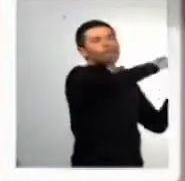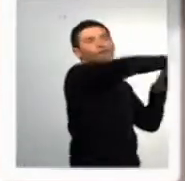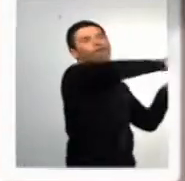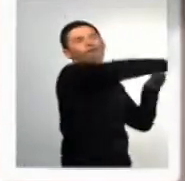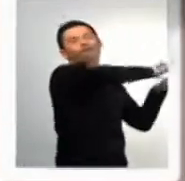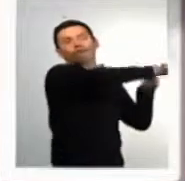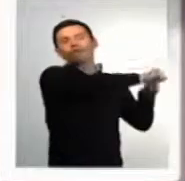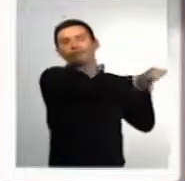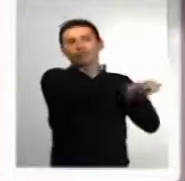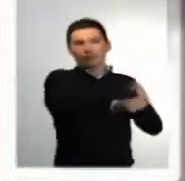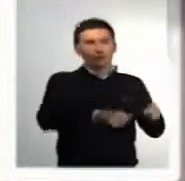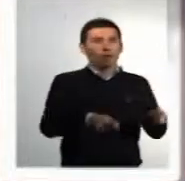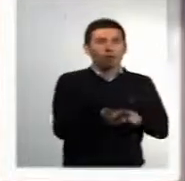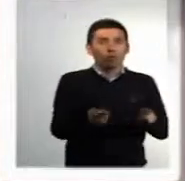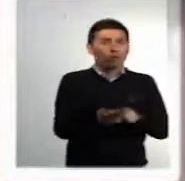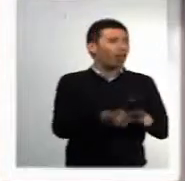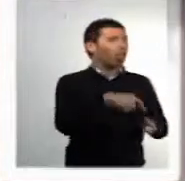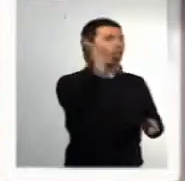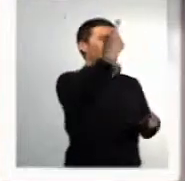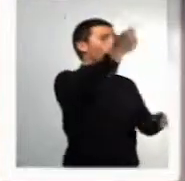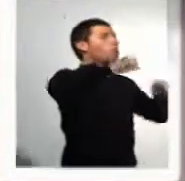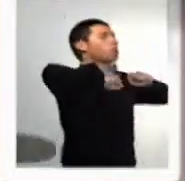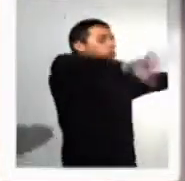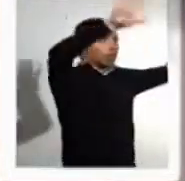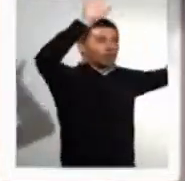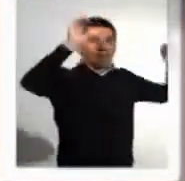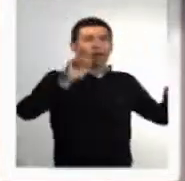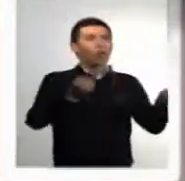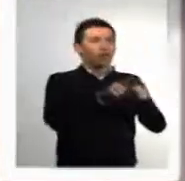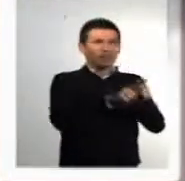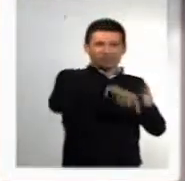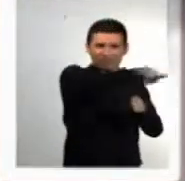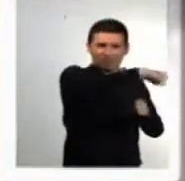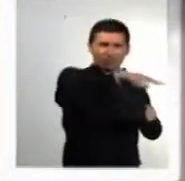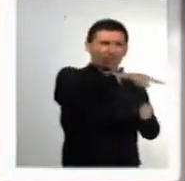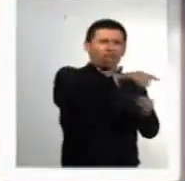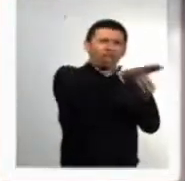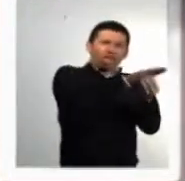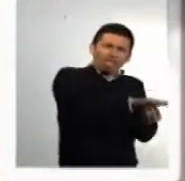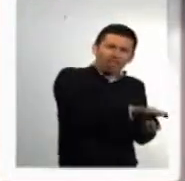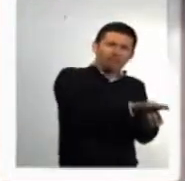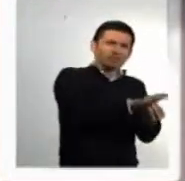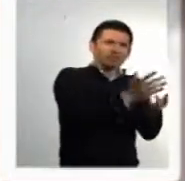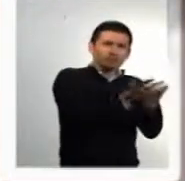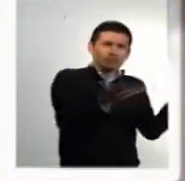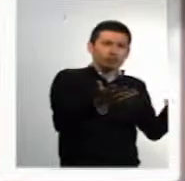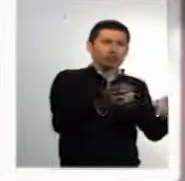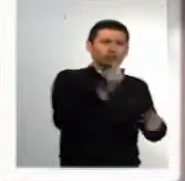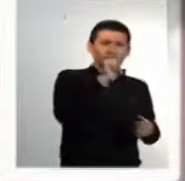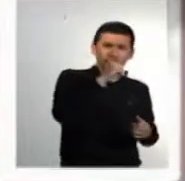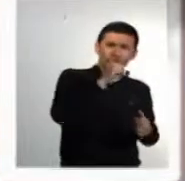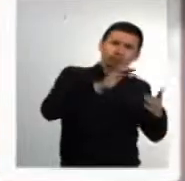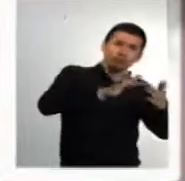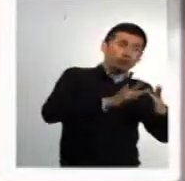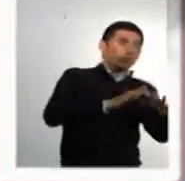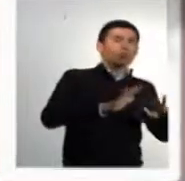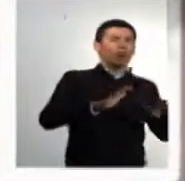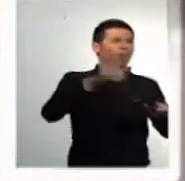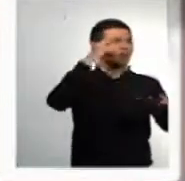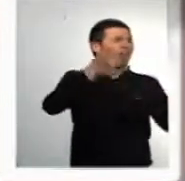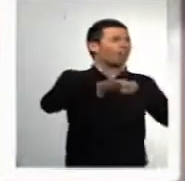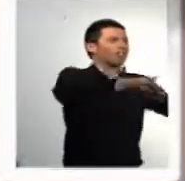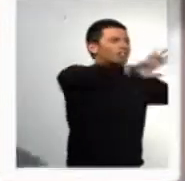ser ignorados por estar en una bolsa común donde se llama la población vulnerable y con esto se piensa que ya se cumplió pero